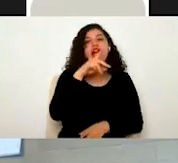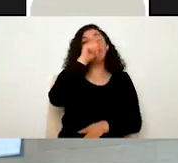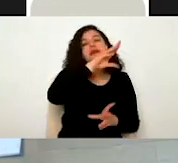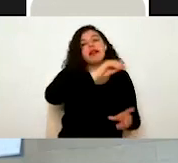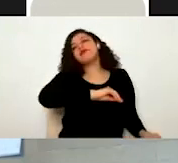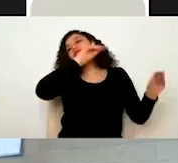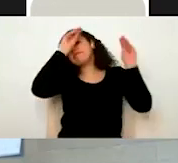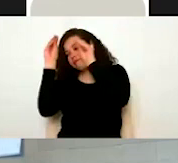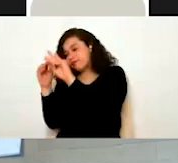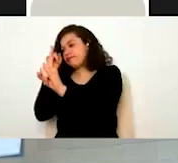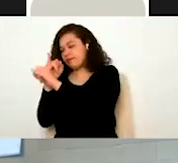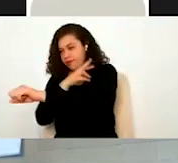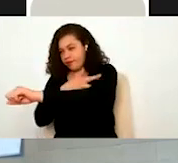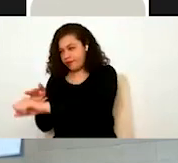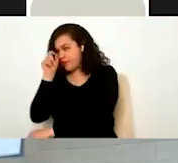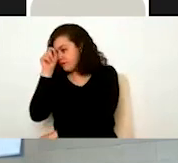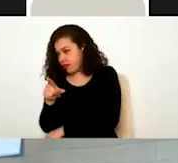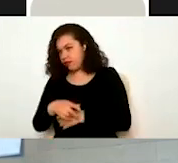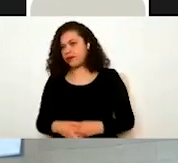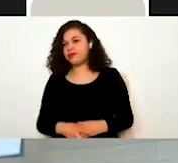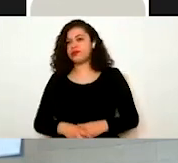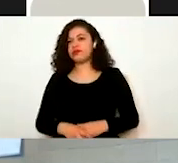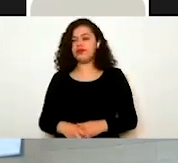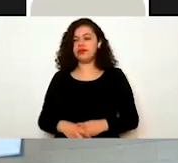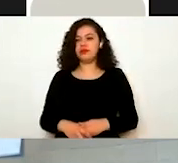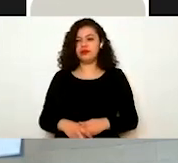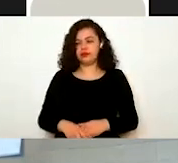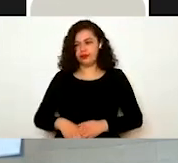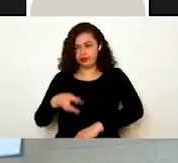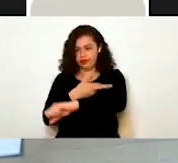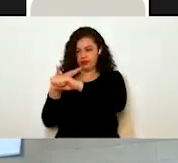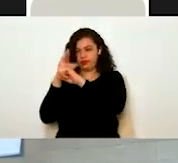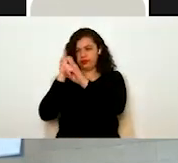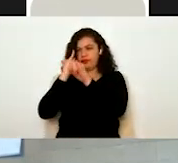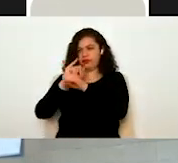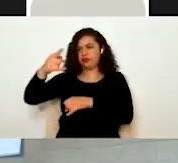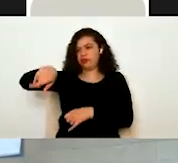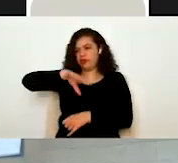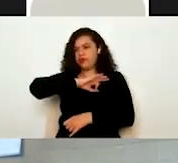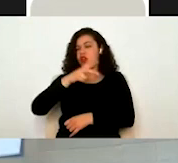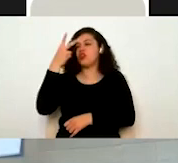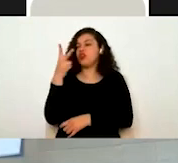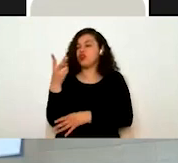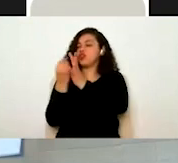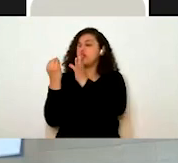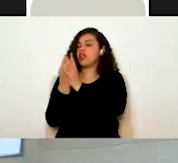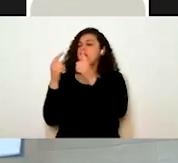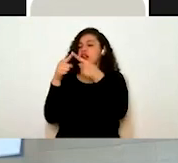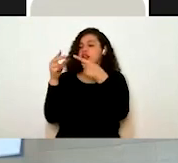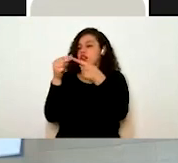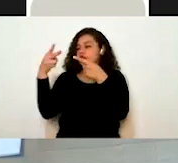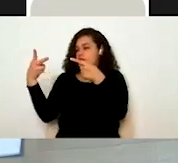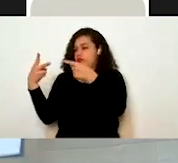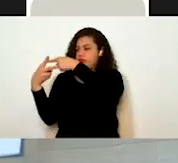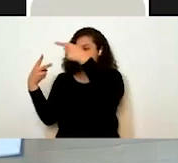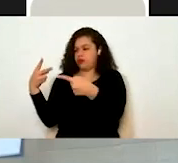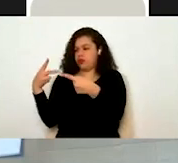gustaría mencionarles que una de las ventajas de trámite digital es que ustedes pueden solicitar hasta dos contraseñas adicionales. Es decir, tienen una